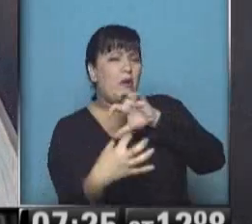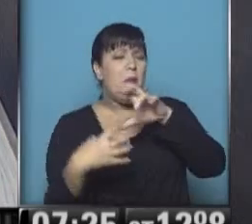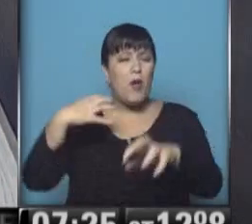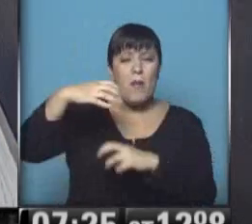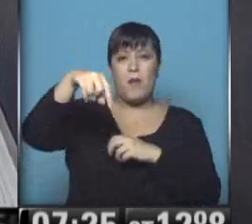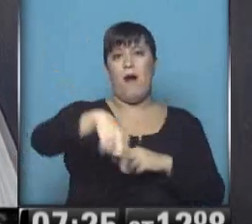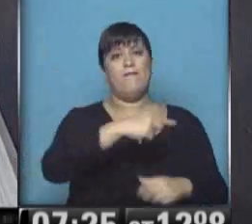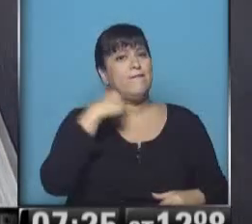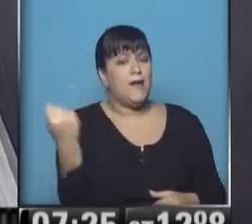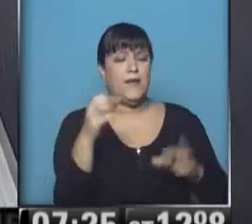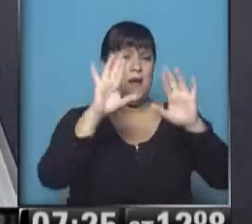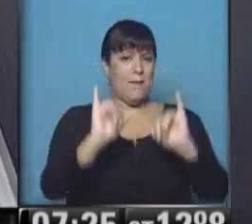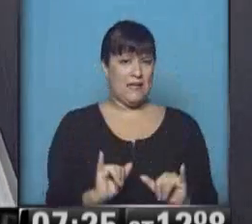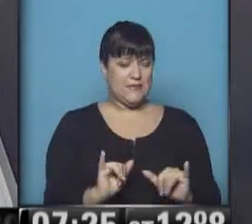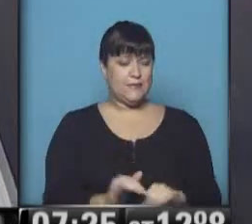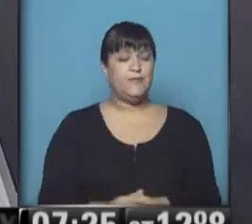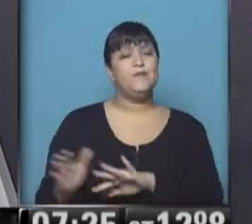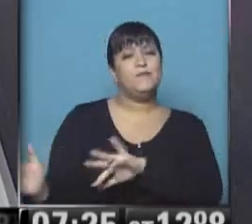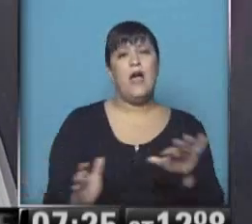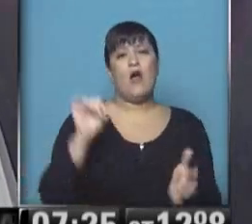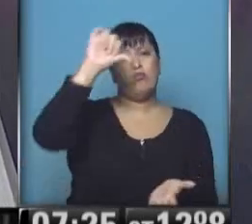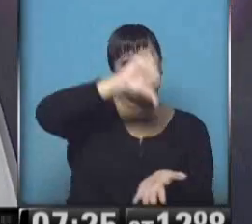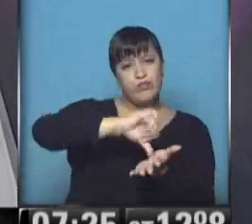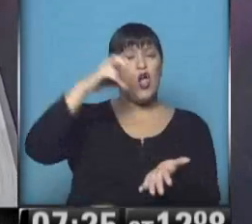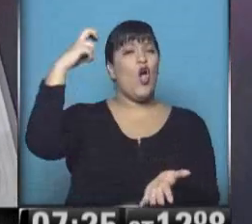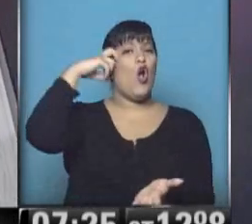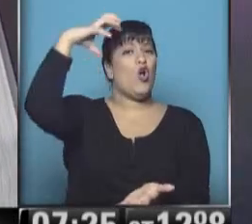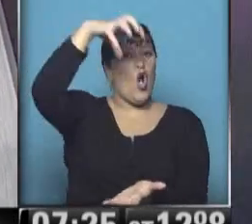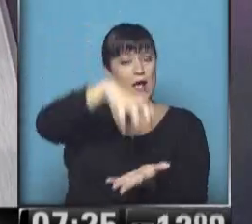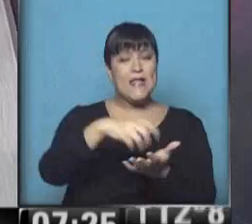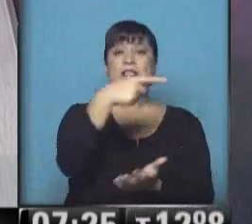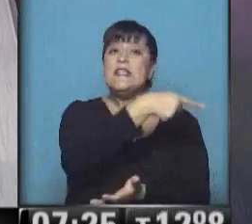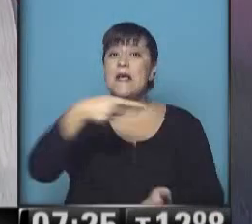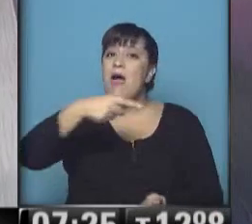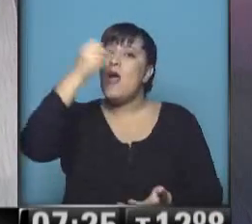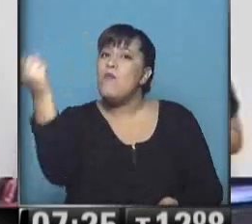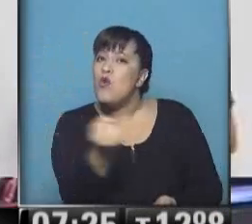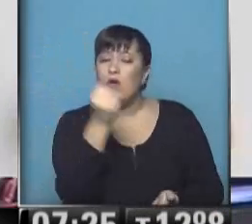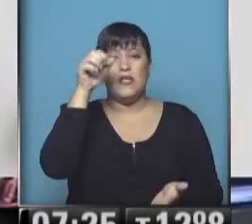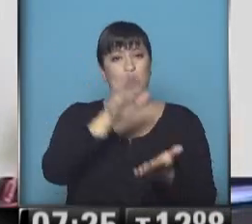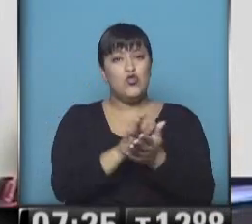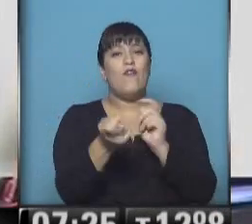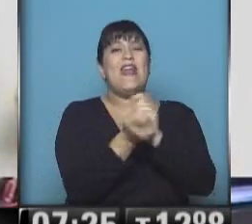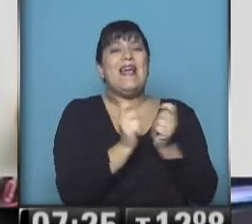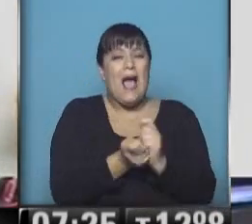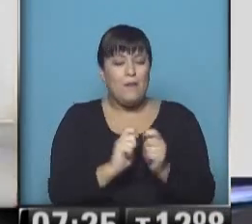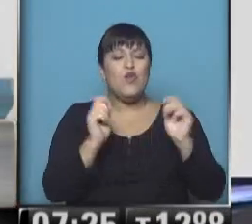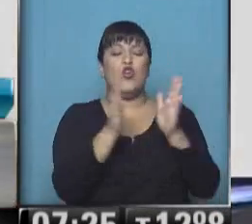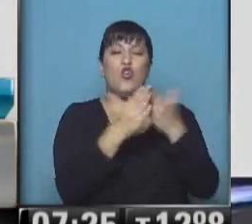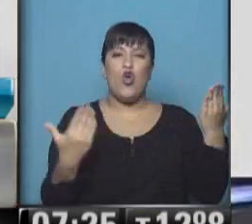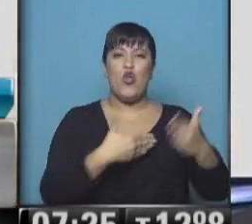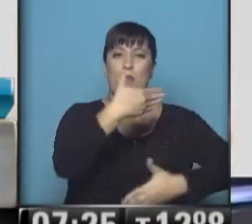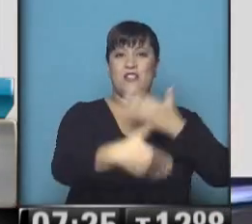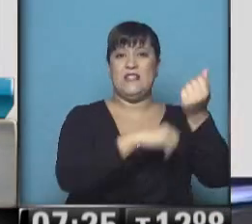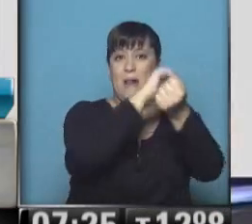Vamos a regresar a la República Argentina, vamos a instalarnos en el Congreso de la Nación. Semana clave para la reforma del Código Procesal Penal.